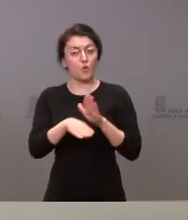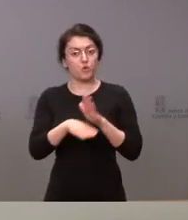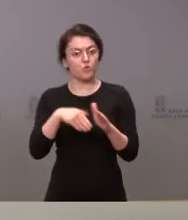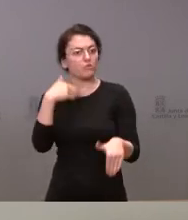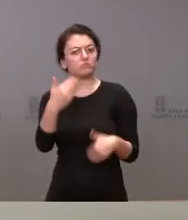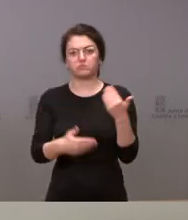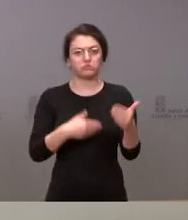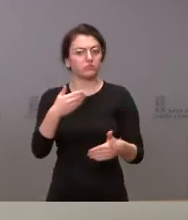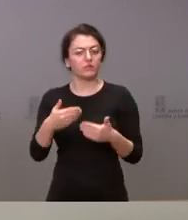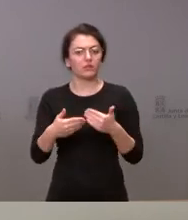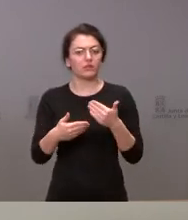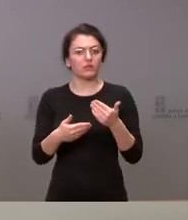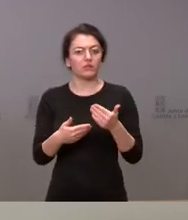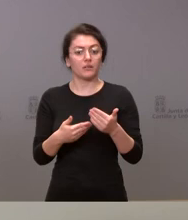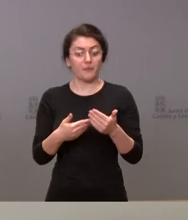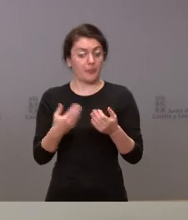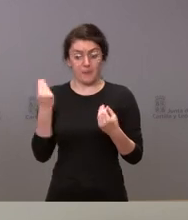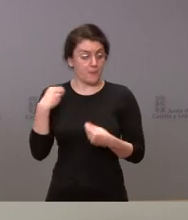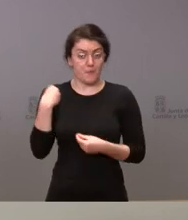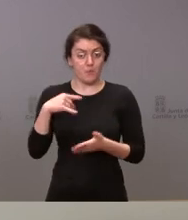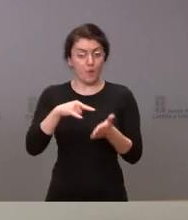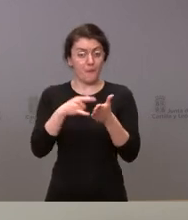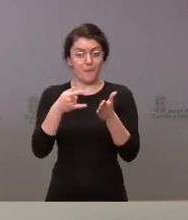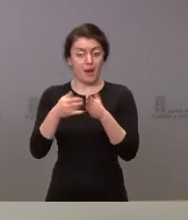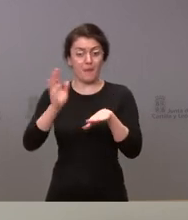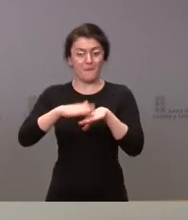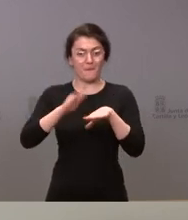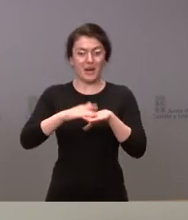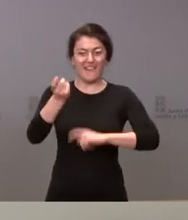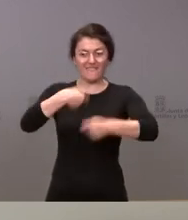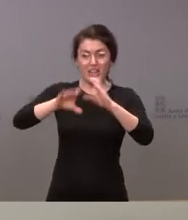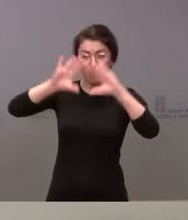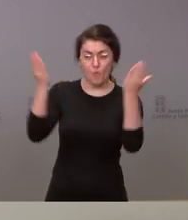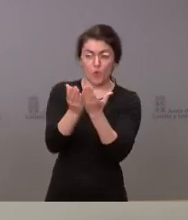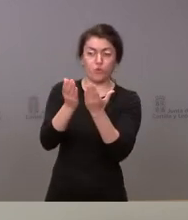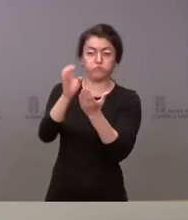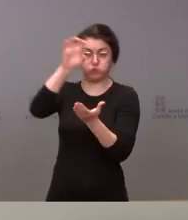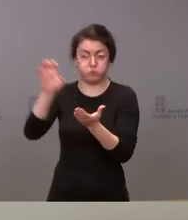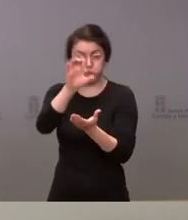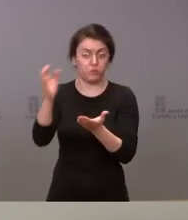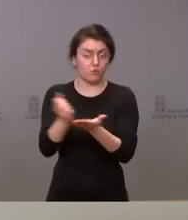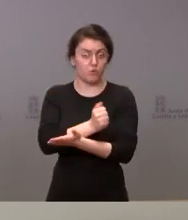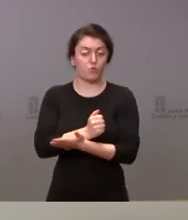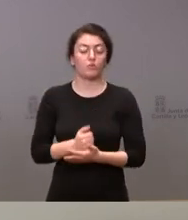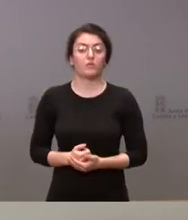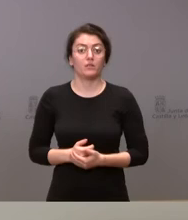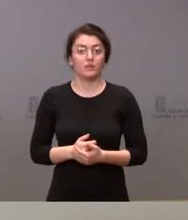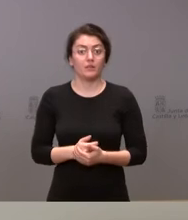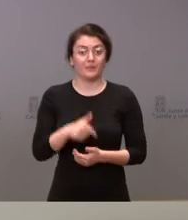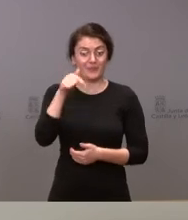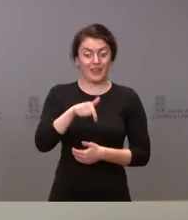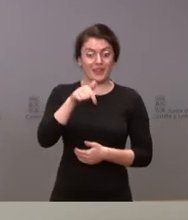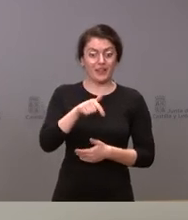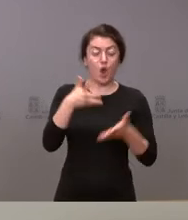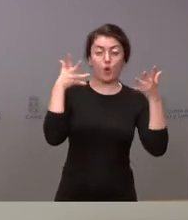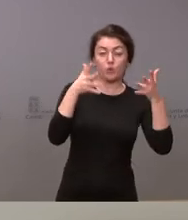seguimos avanzando de hecho en este plan de internacionalización tanto el Consejo de Administración del